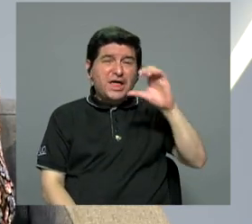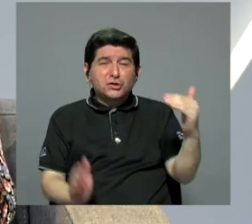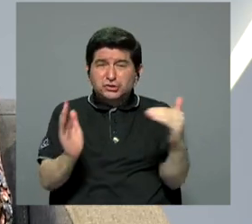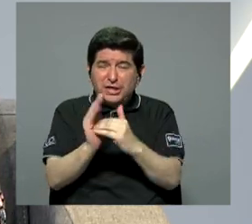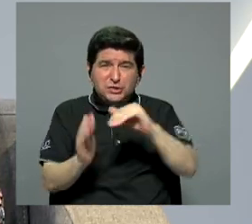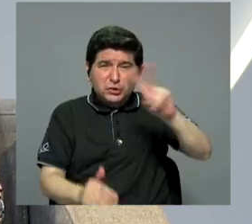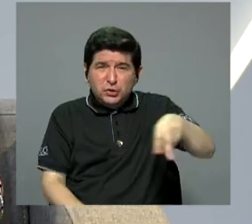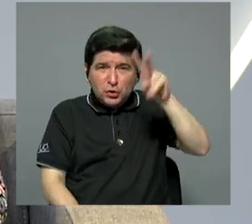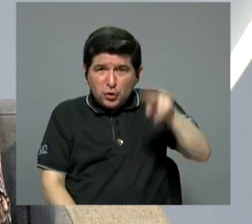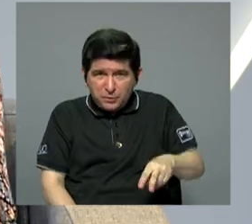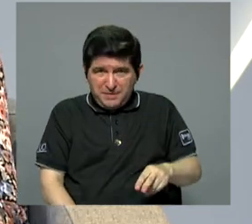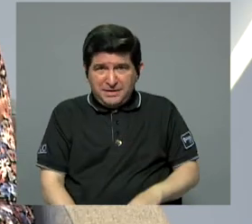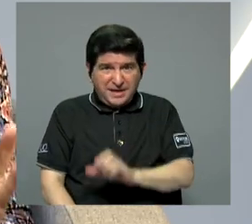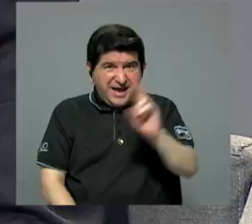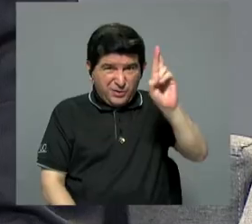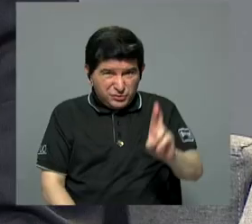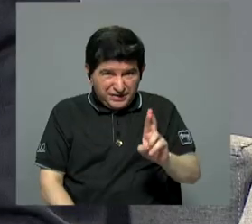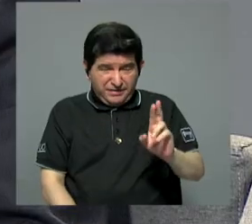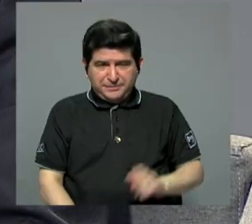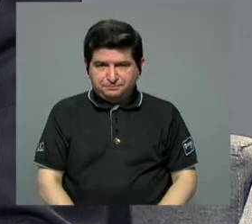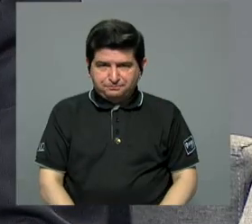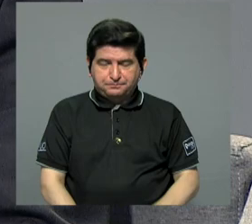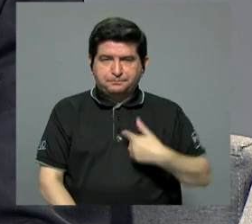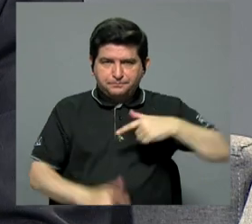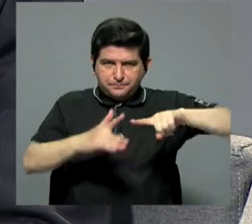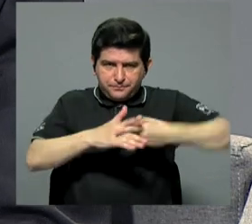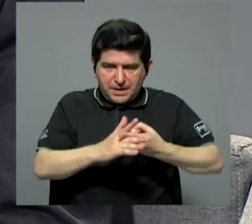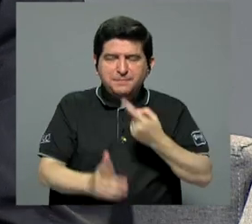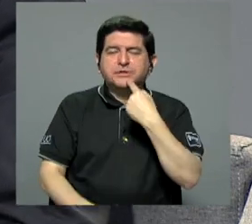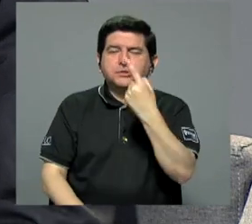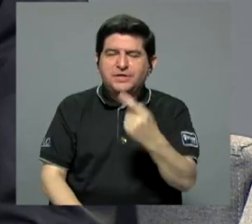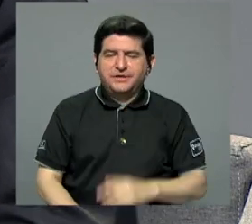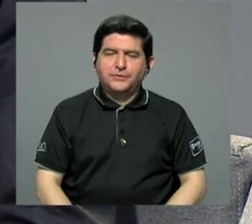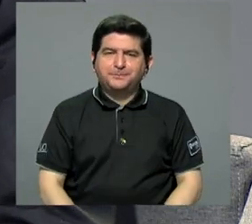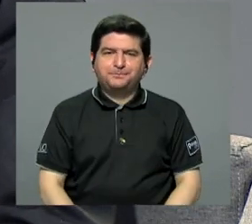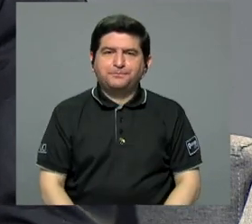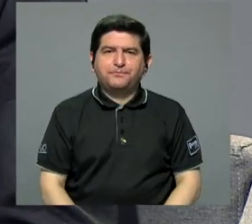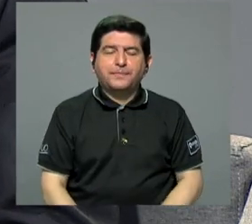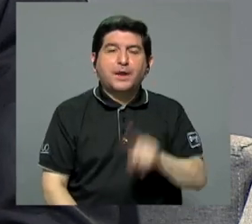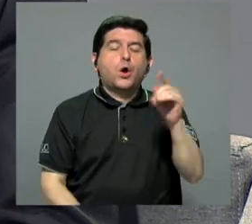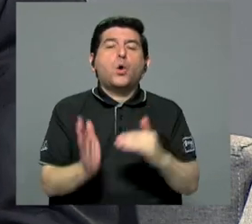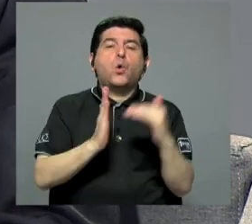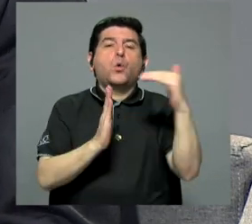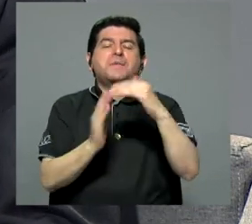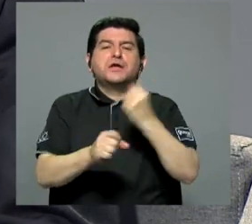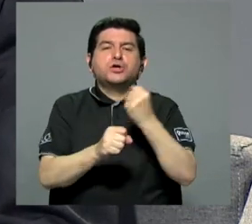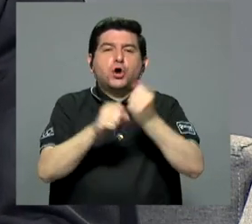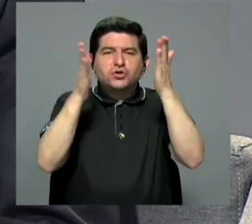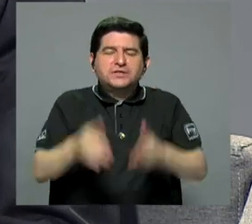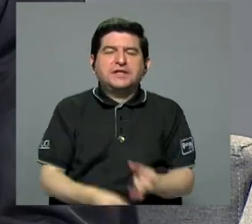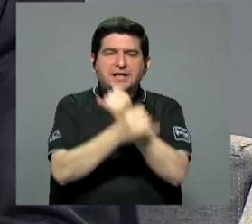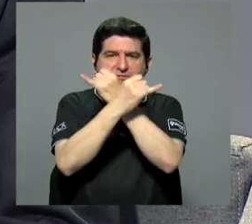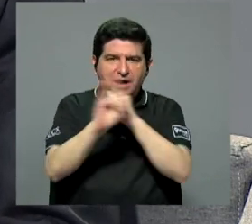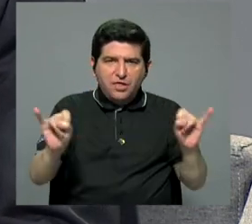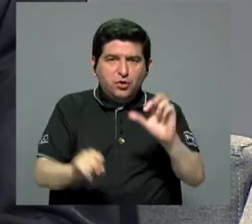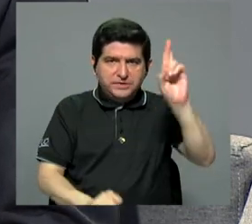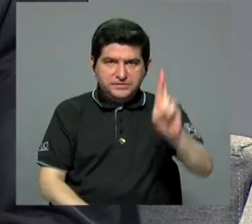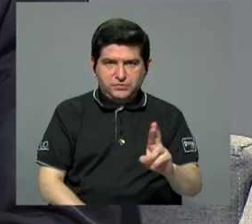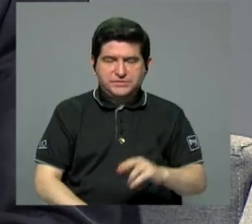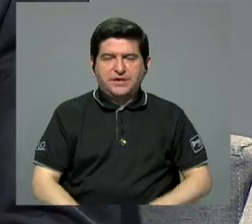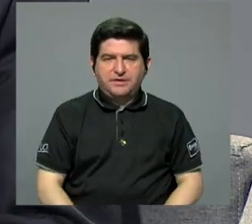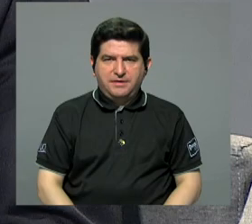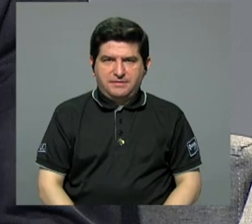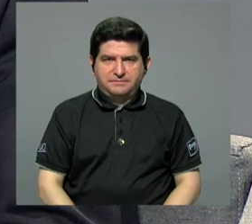mil colones en Costa Rica. Empiezo con decirle, perdón, hay un millón de trabajadores independientes en Costa Rica